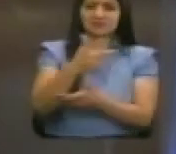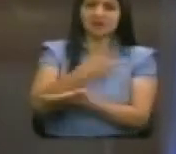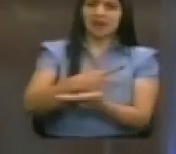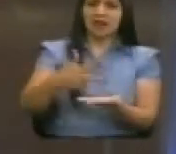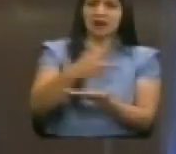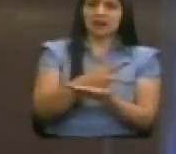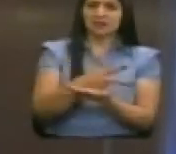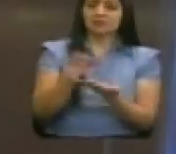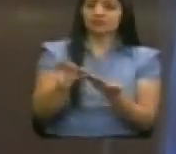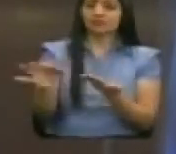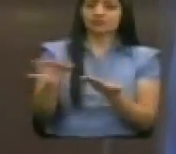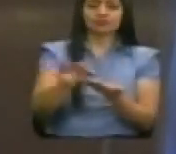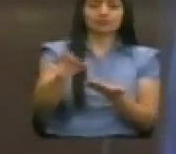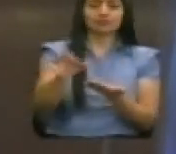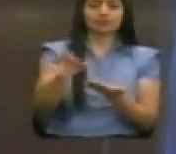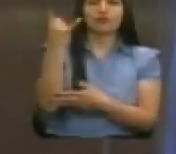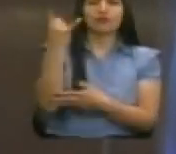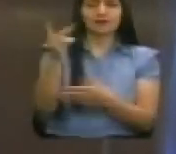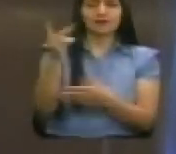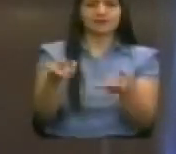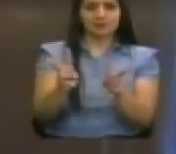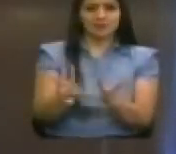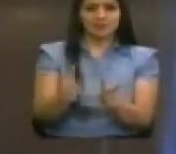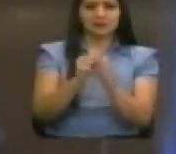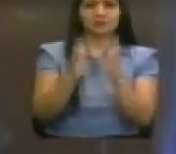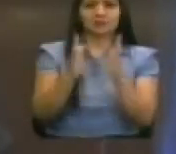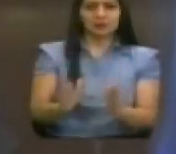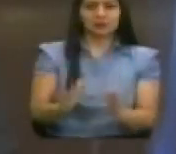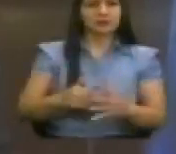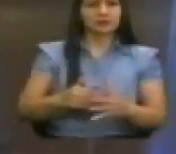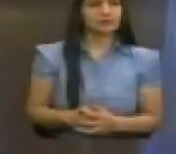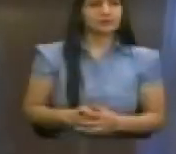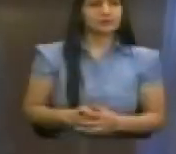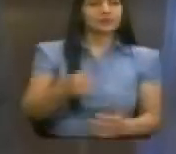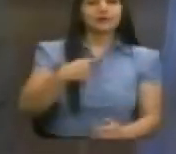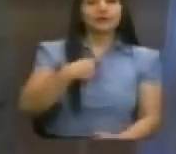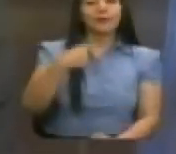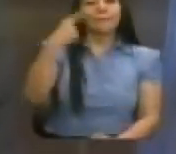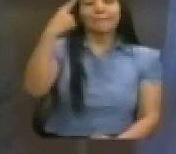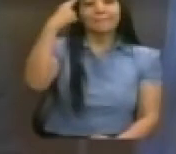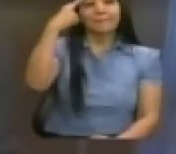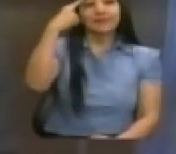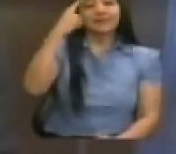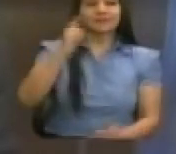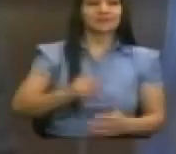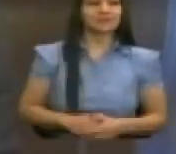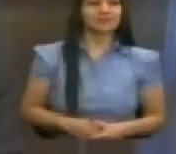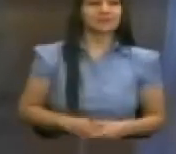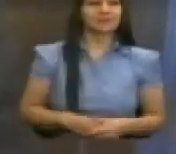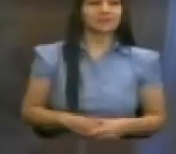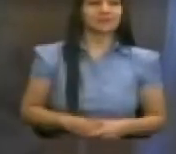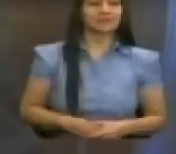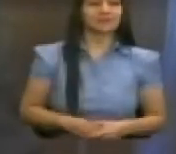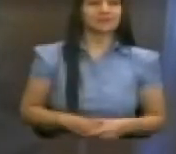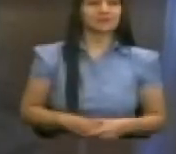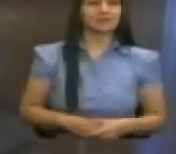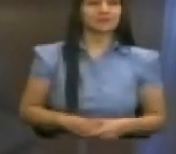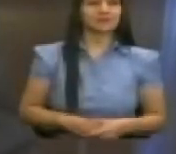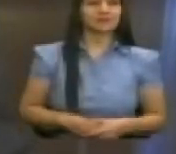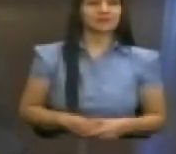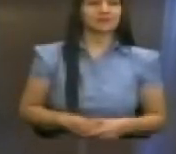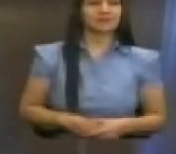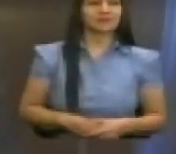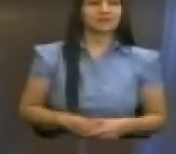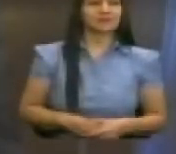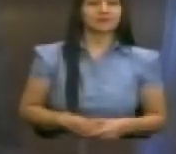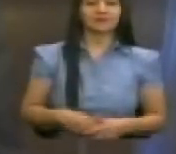del Cantón Bolívar. Yo creo que más allá decir que